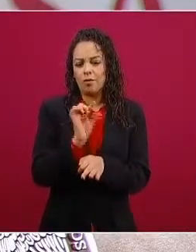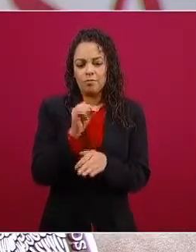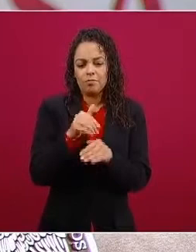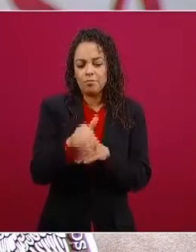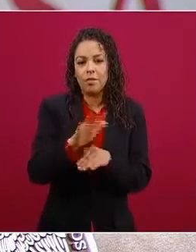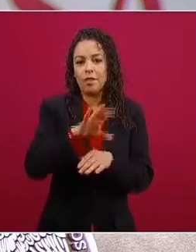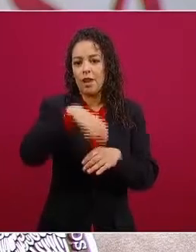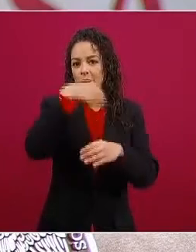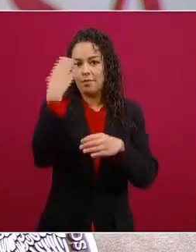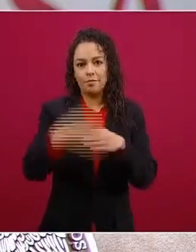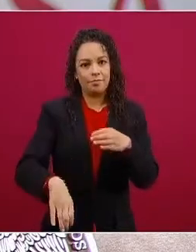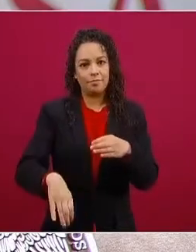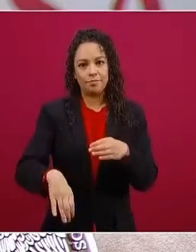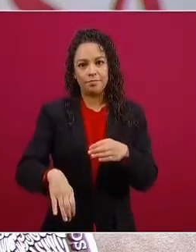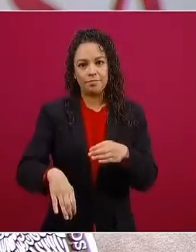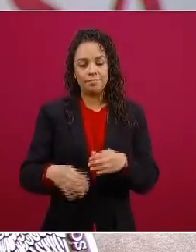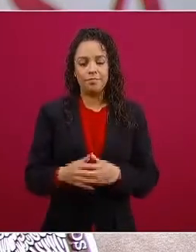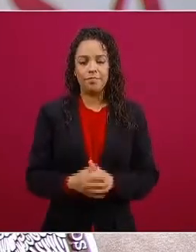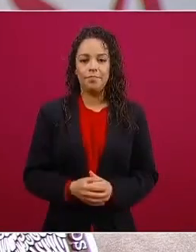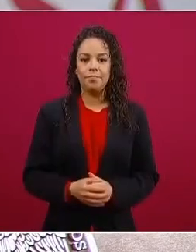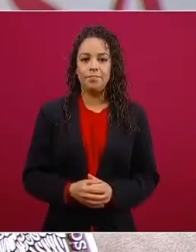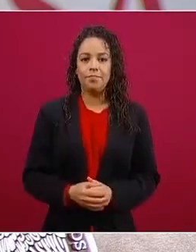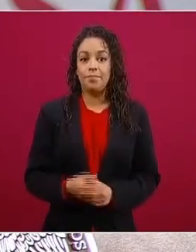Esto nos permite